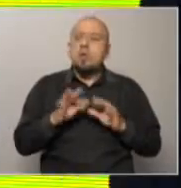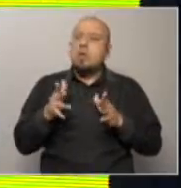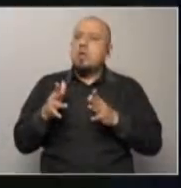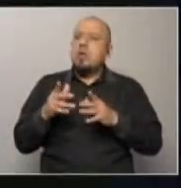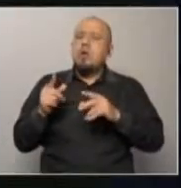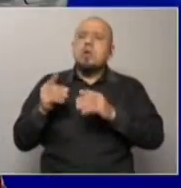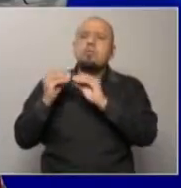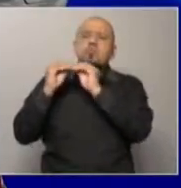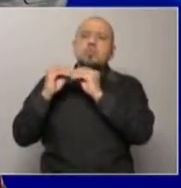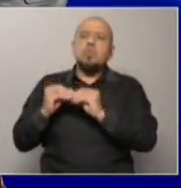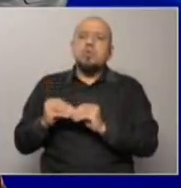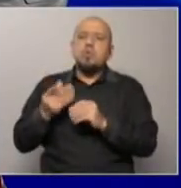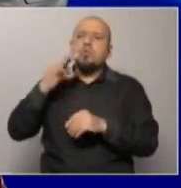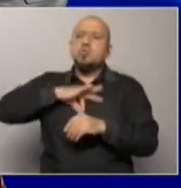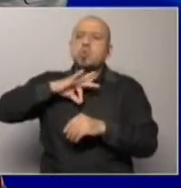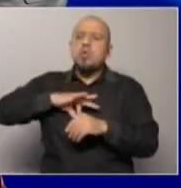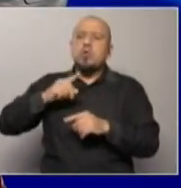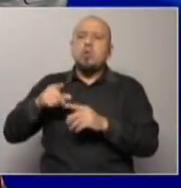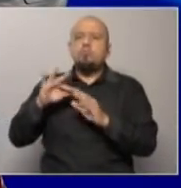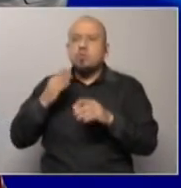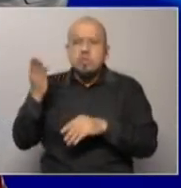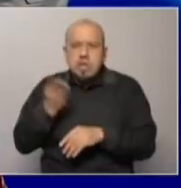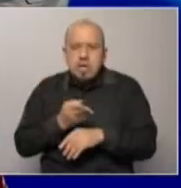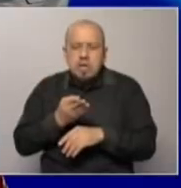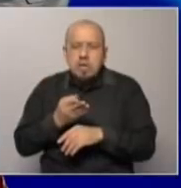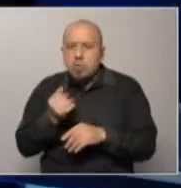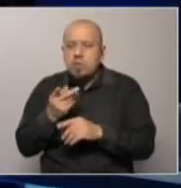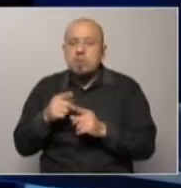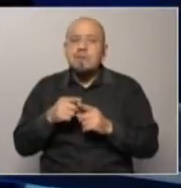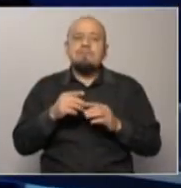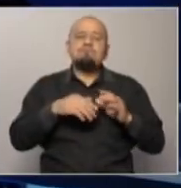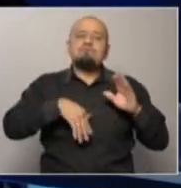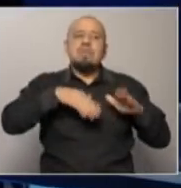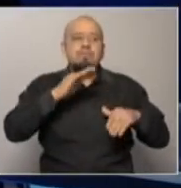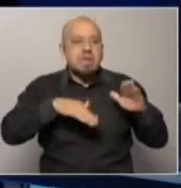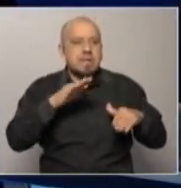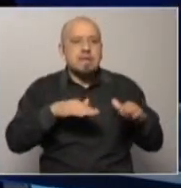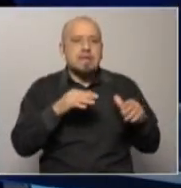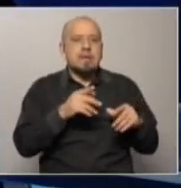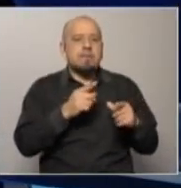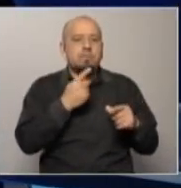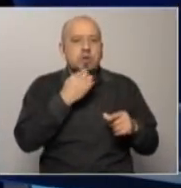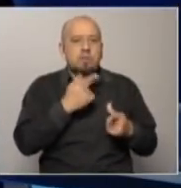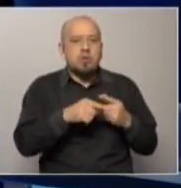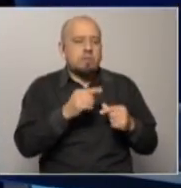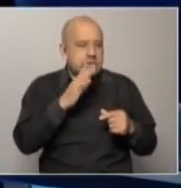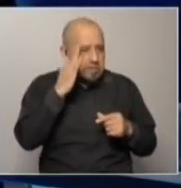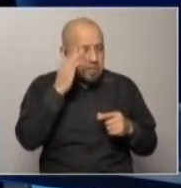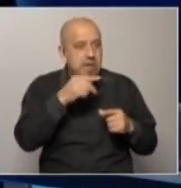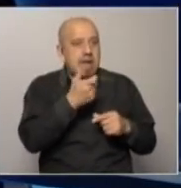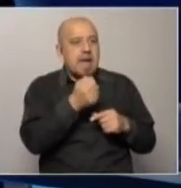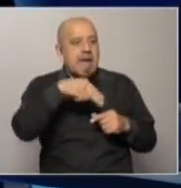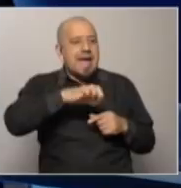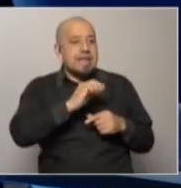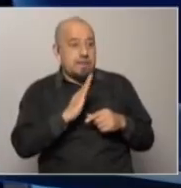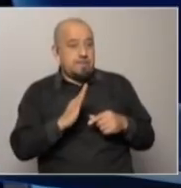presupuesto llevan los salarios? aproximadamente no sé si lo tienen depende mucho de cada una digamos por ejemplo para tener una idea en ANEP